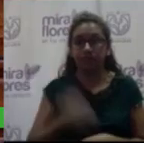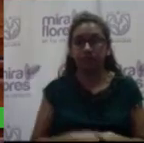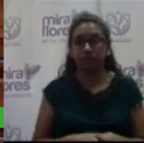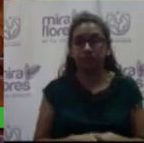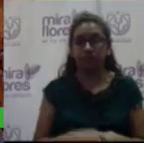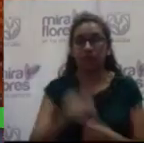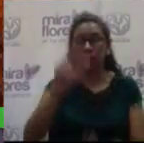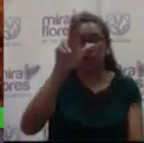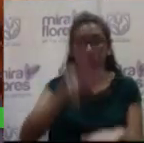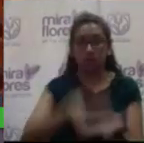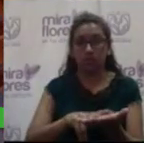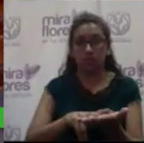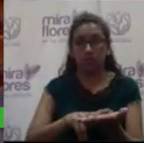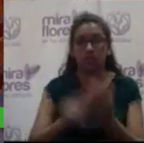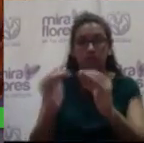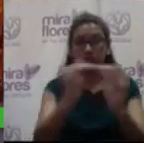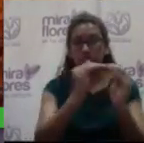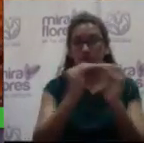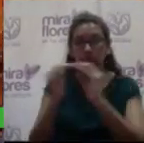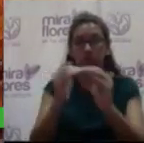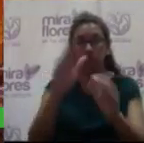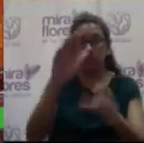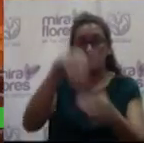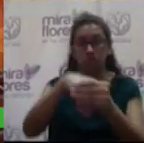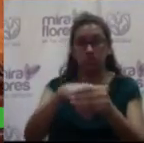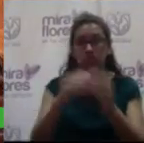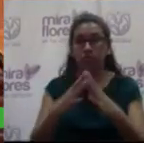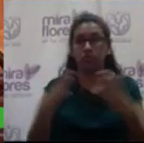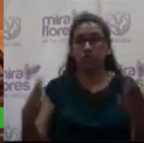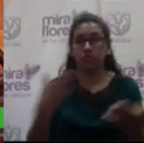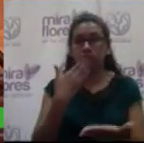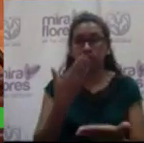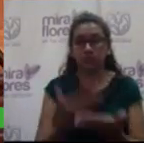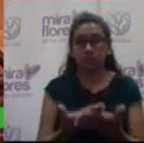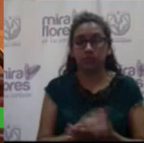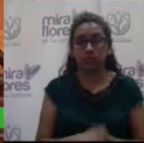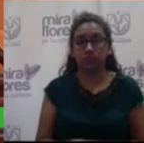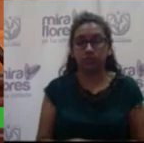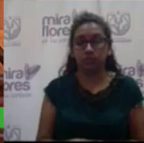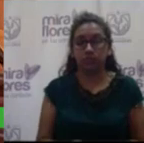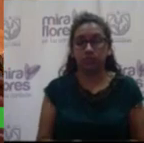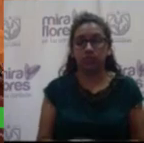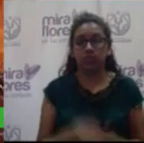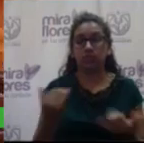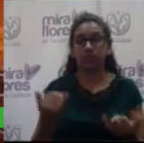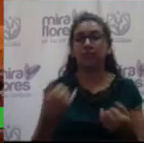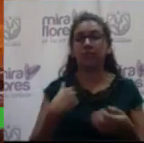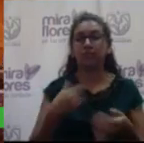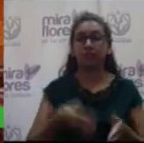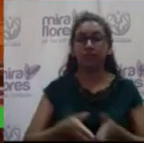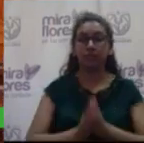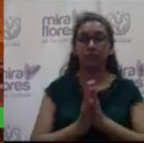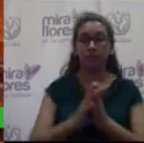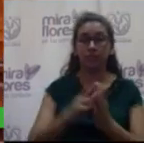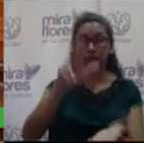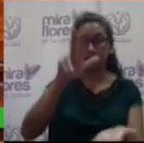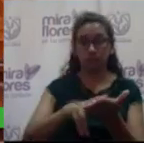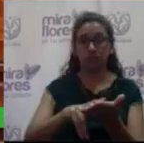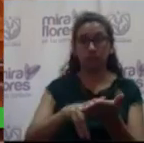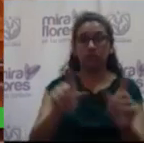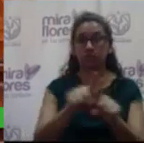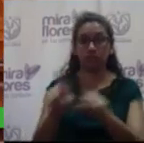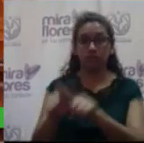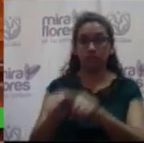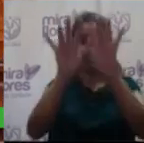Se aprueba. aprueba por unanimidad de votos, muchísimas gracias. Vamos a pedir la dispensa de aprobación del acta